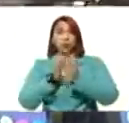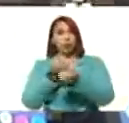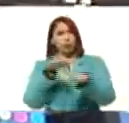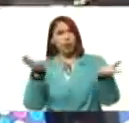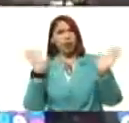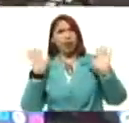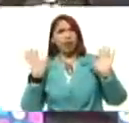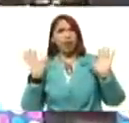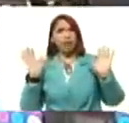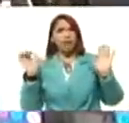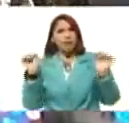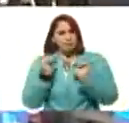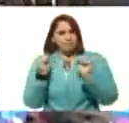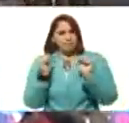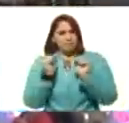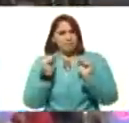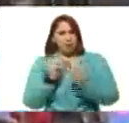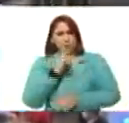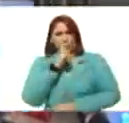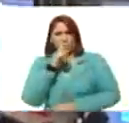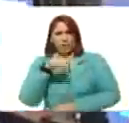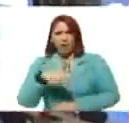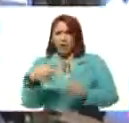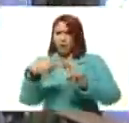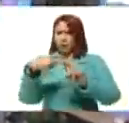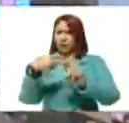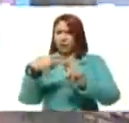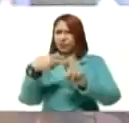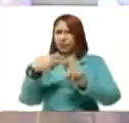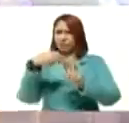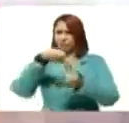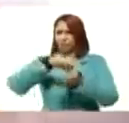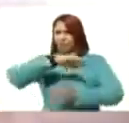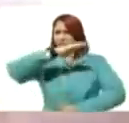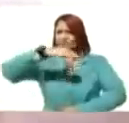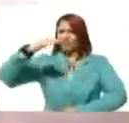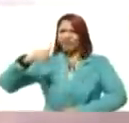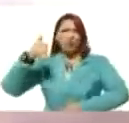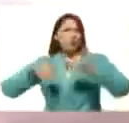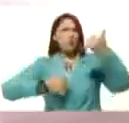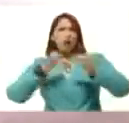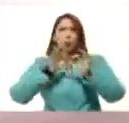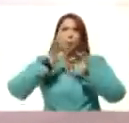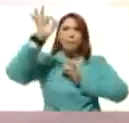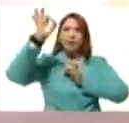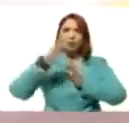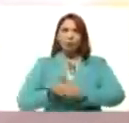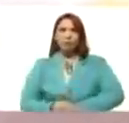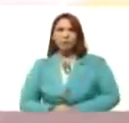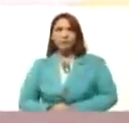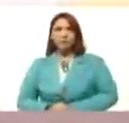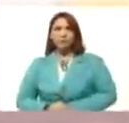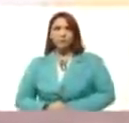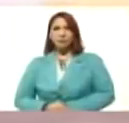el frío les está pegando aquí del Humboldt. Estamos a ¿cuántos metros de altura aquí en el Humboldt?